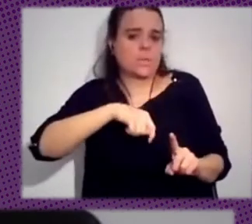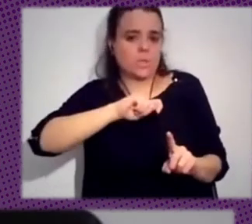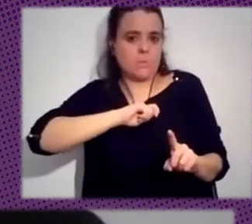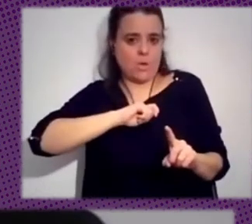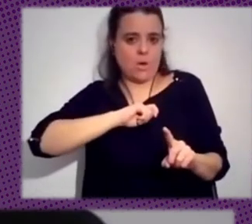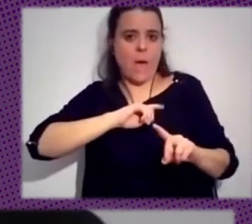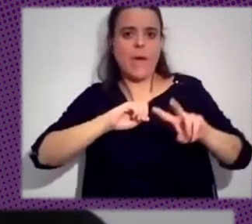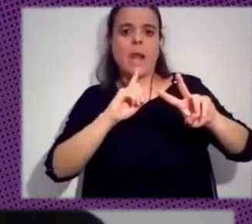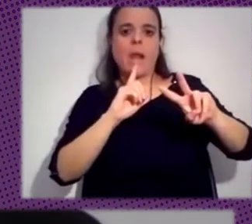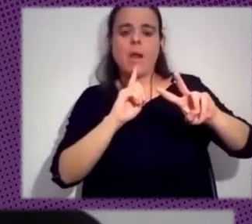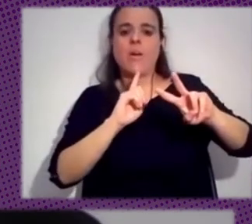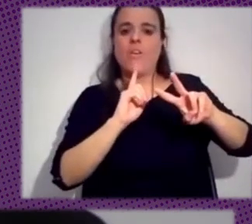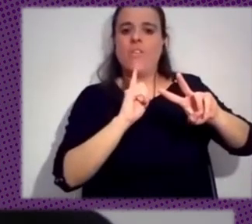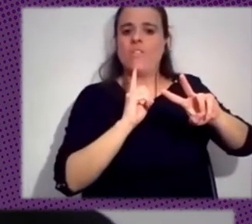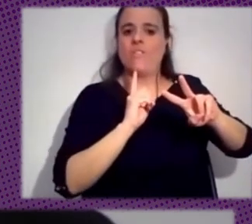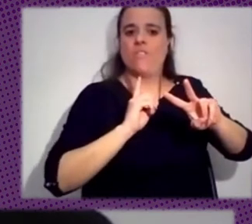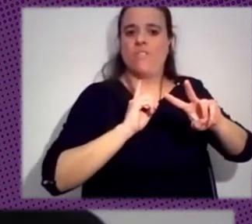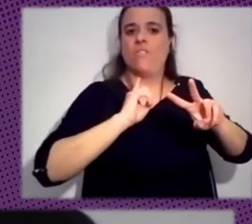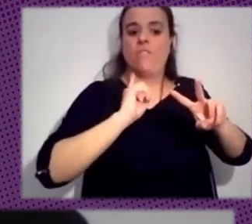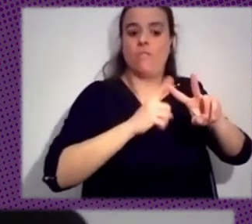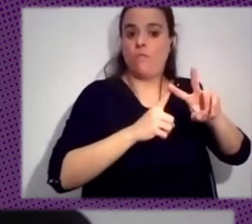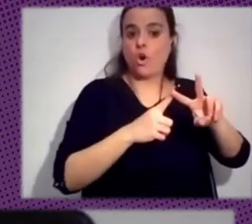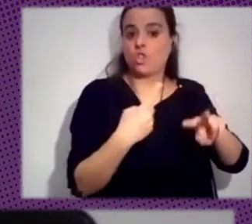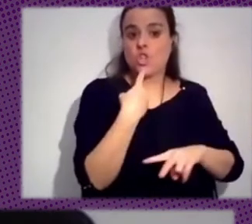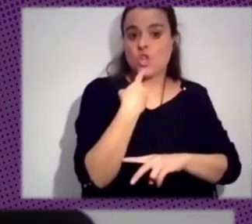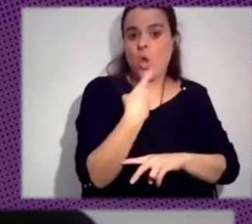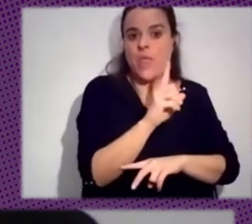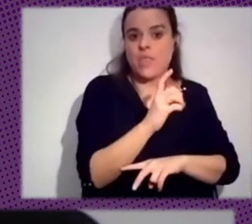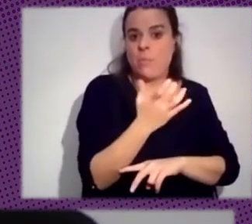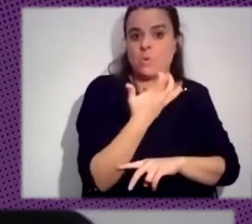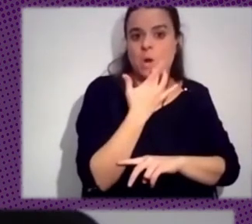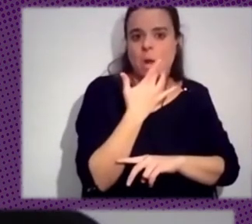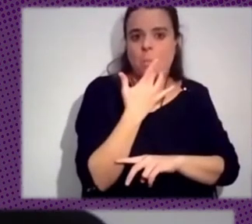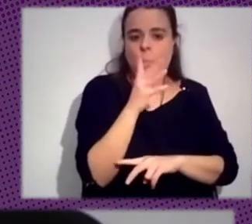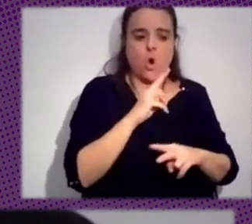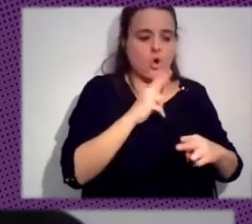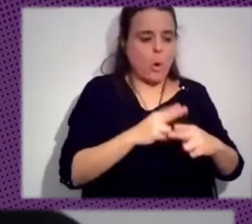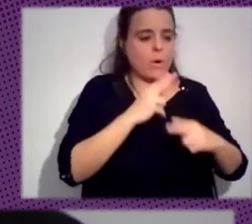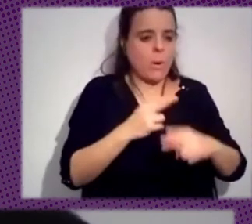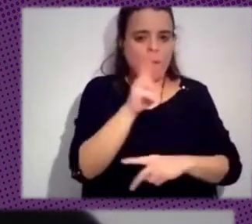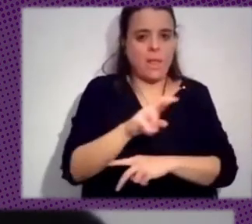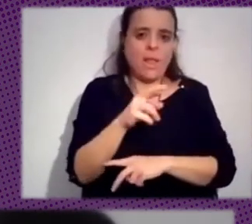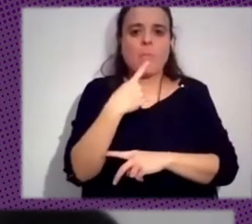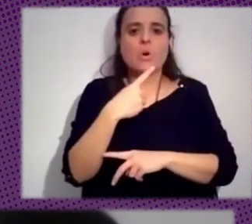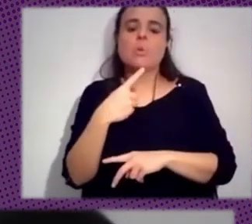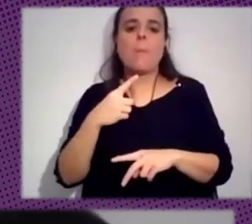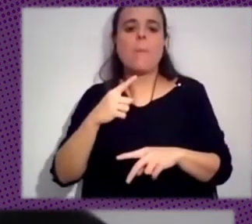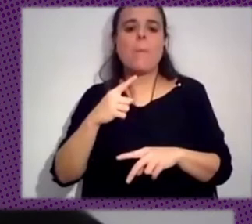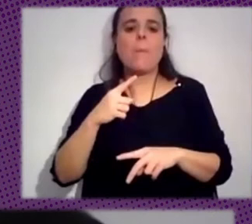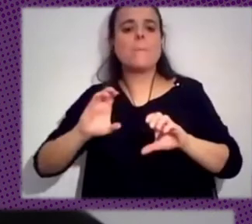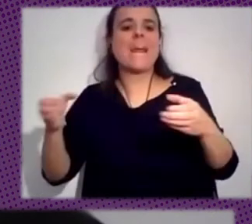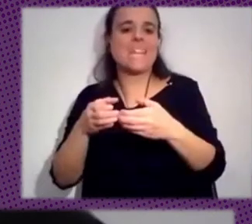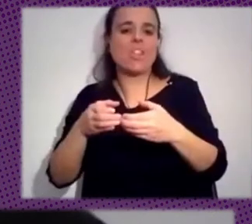por aquello de no alimentar el algoritmo, lo llamamos quizá el partido Verdex, para que todo el mundo sepa de lo que hablamos, porque claramente ese es, no el único, pero uno de nuestros